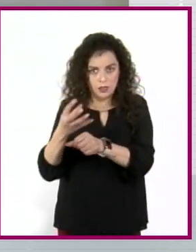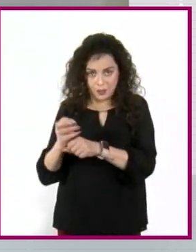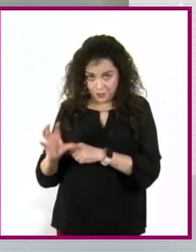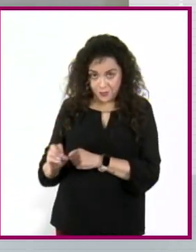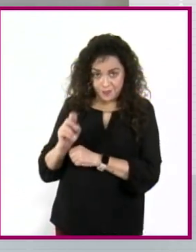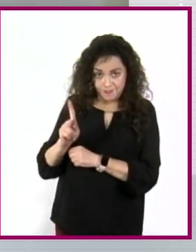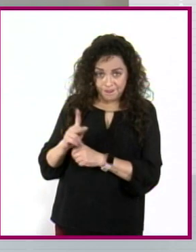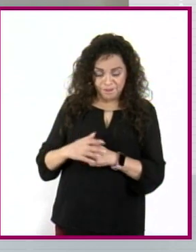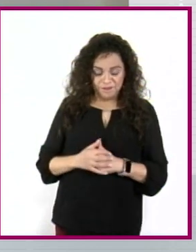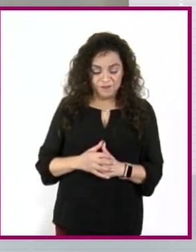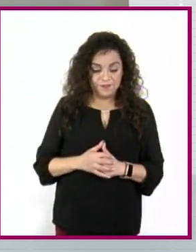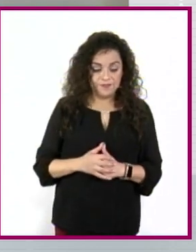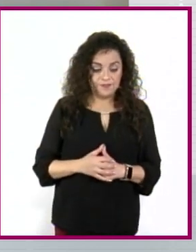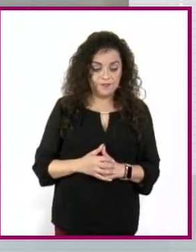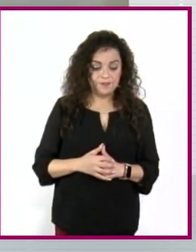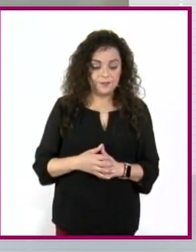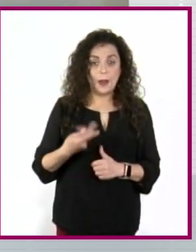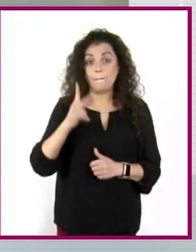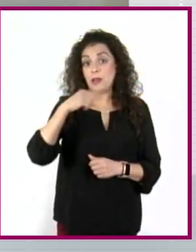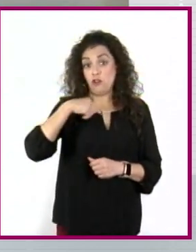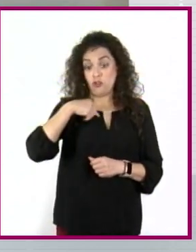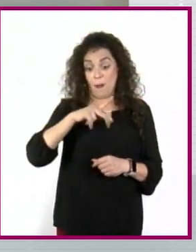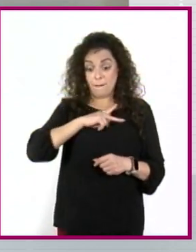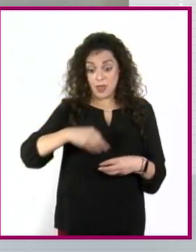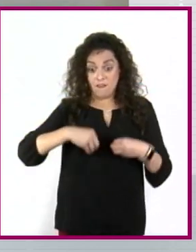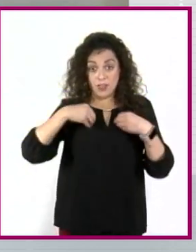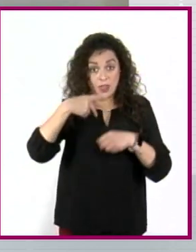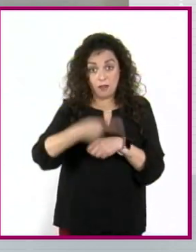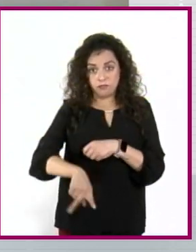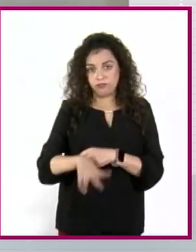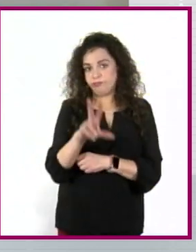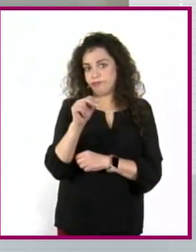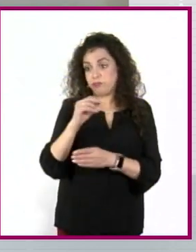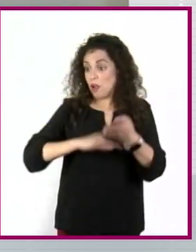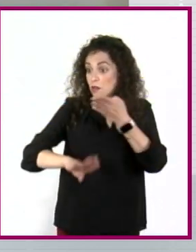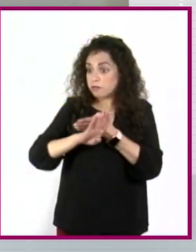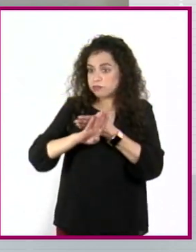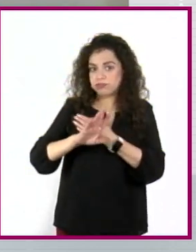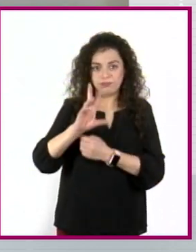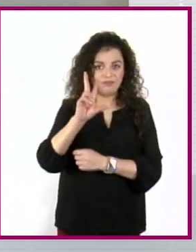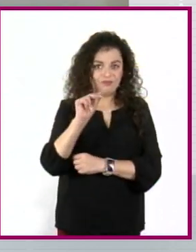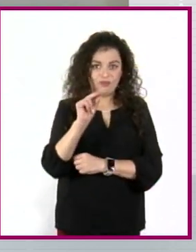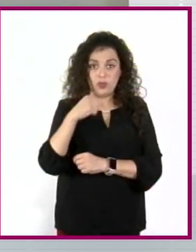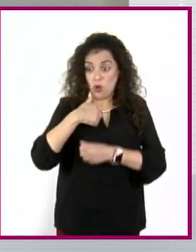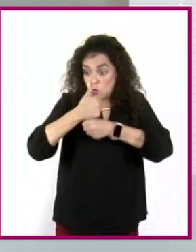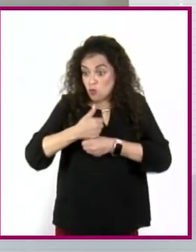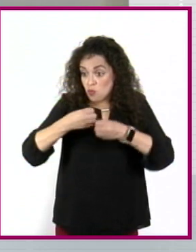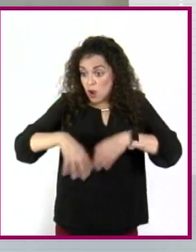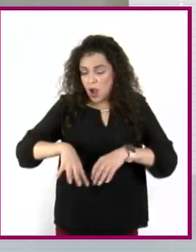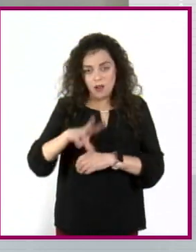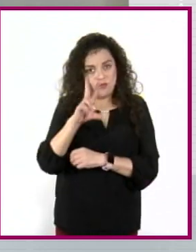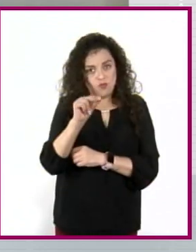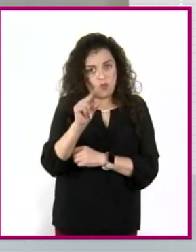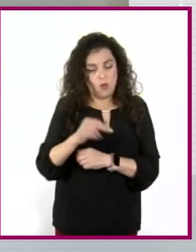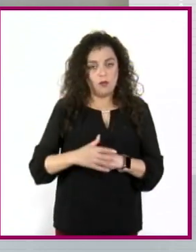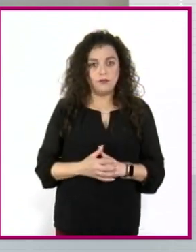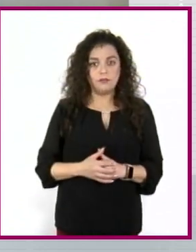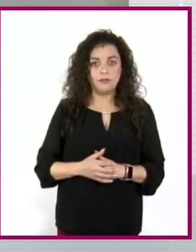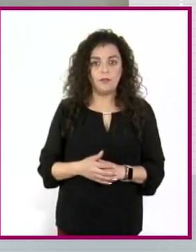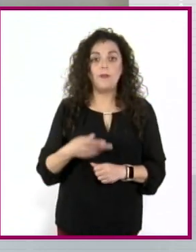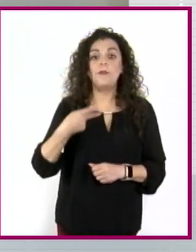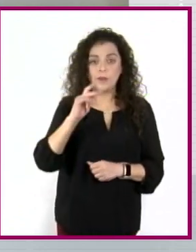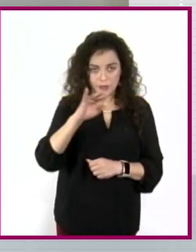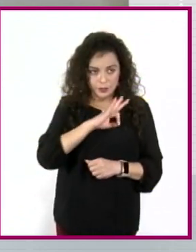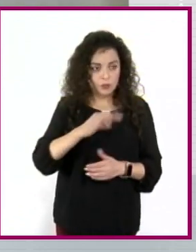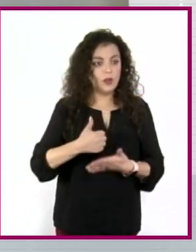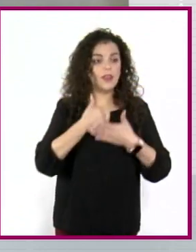sin que yo me exponga a ser violentado o violentada, pero sí ayudar